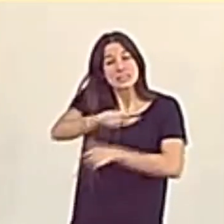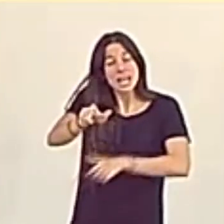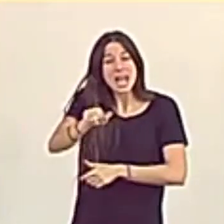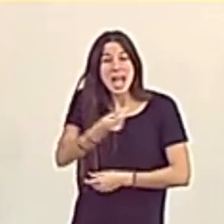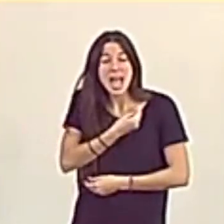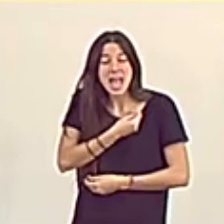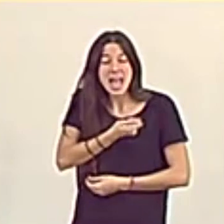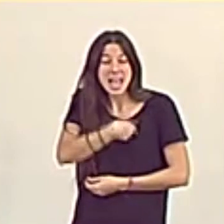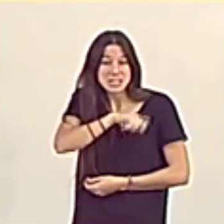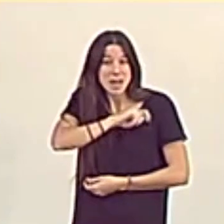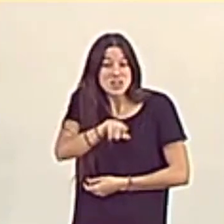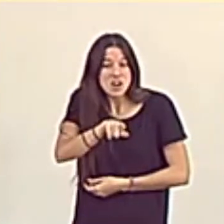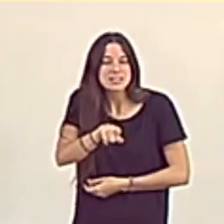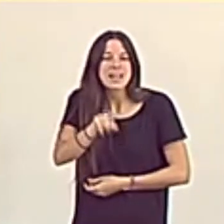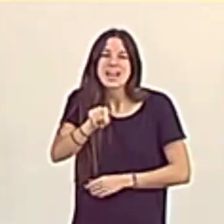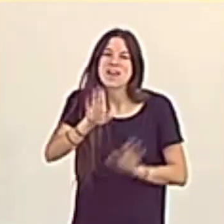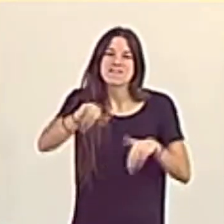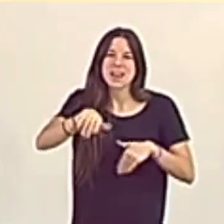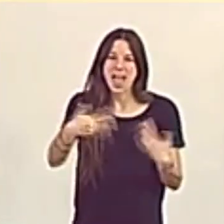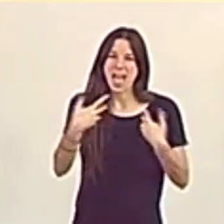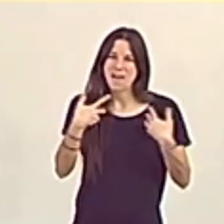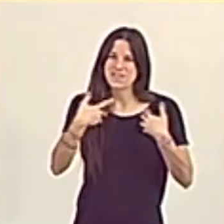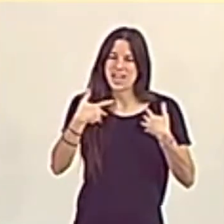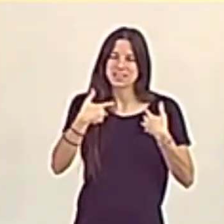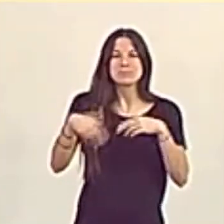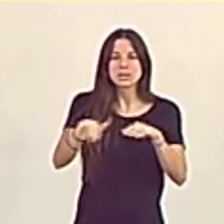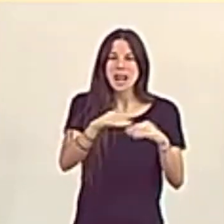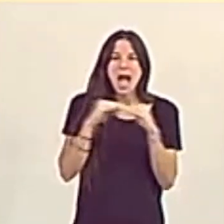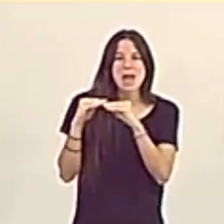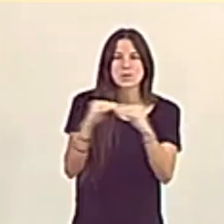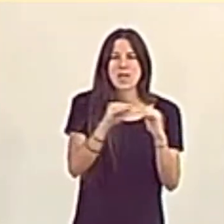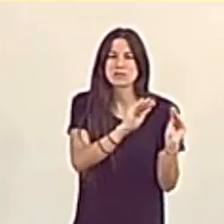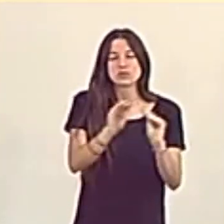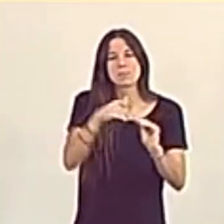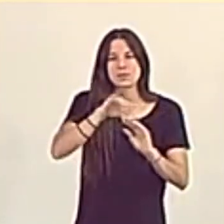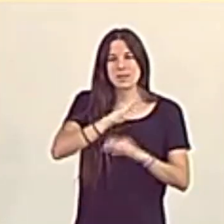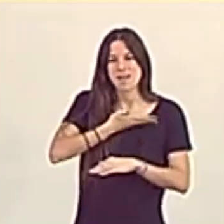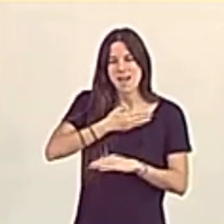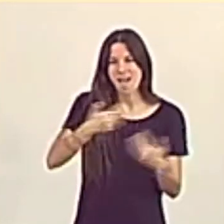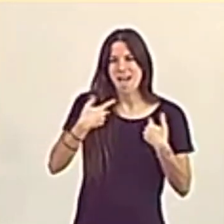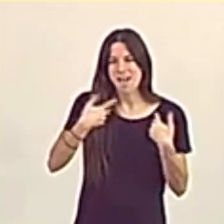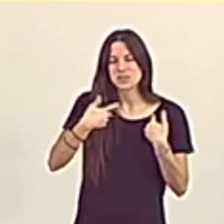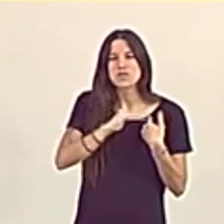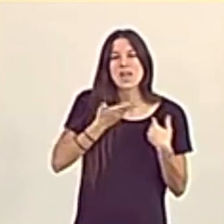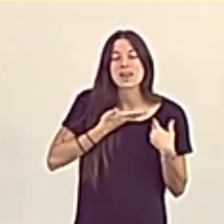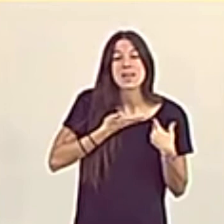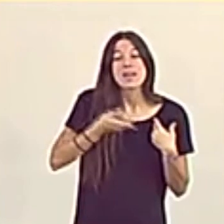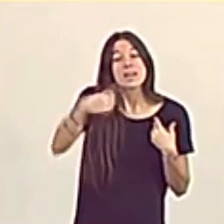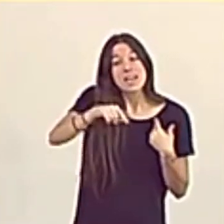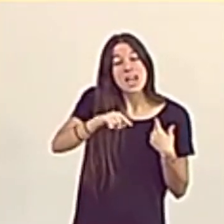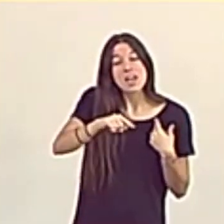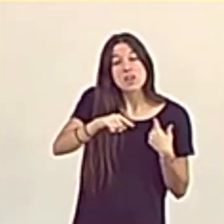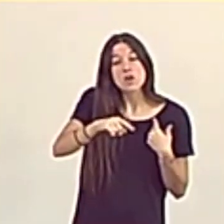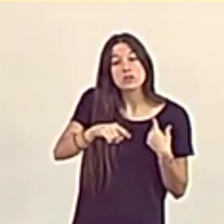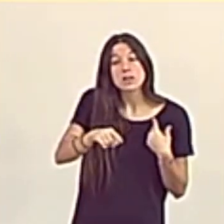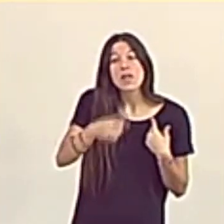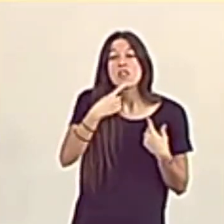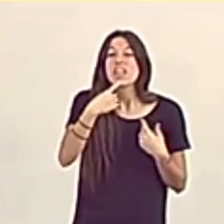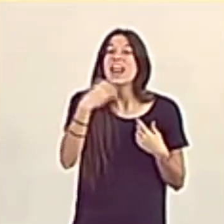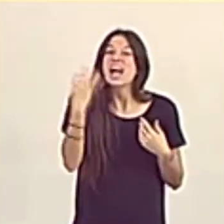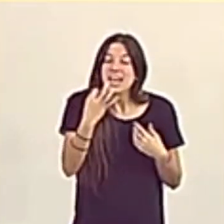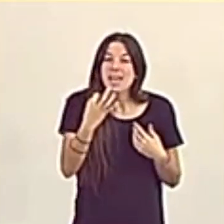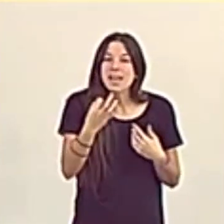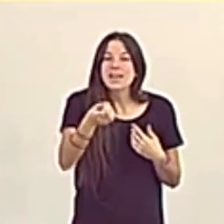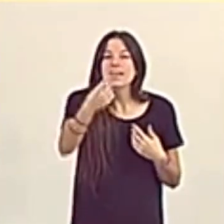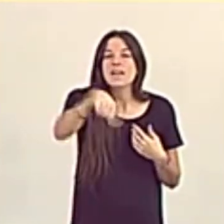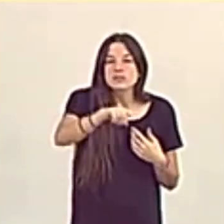armonización de la suya y que ellos lo van a llamar a esto que hacen ustedes por su nombre. Y